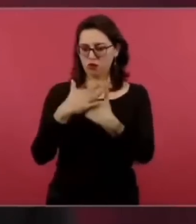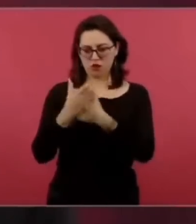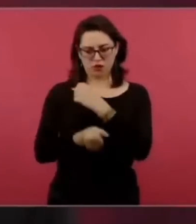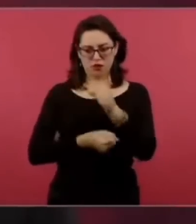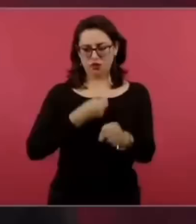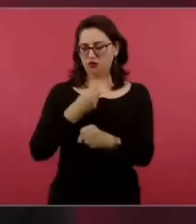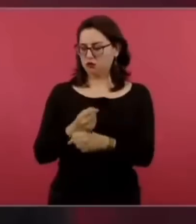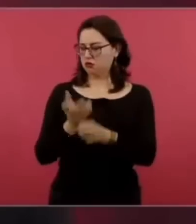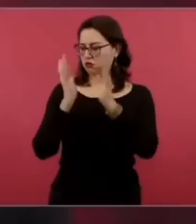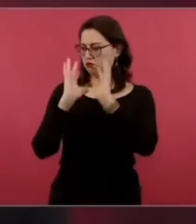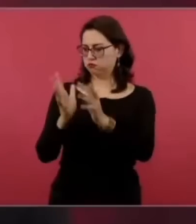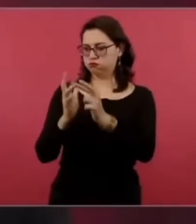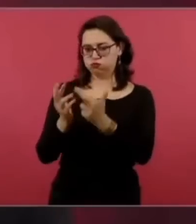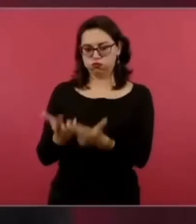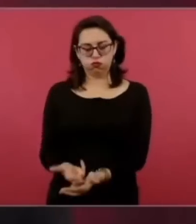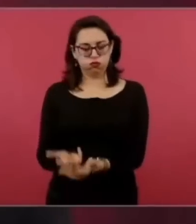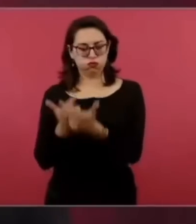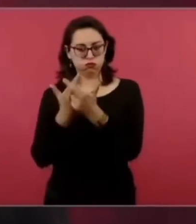de pesos